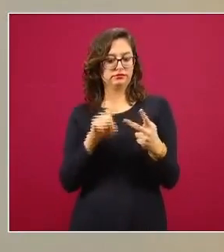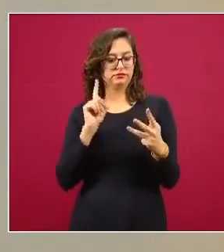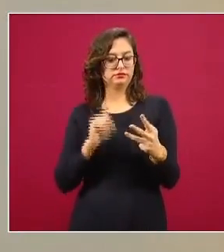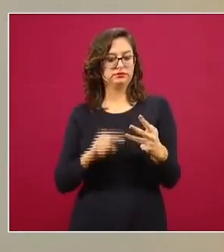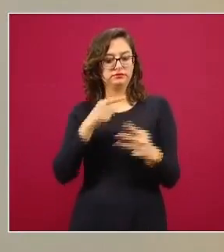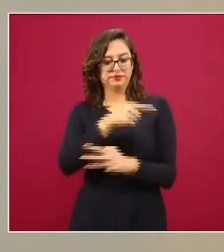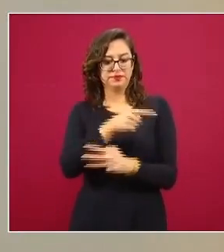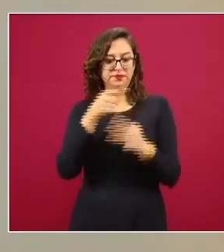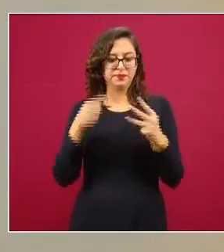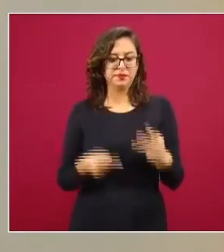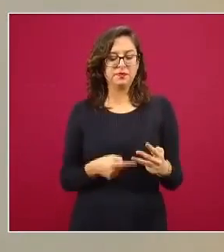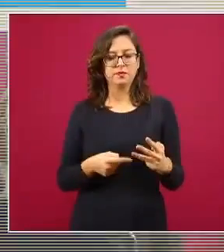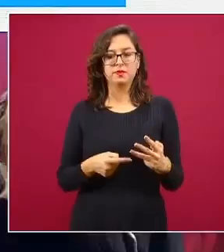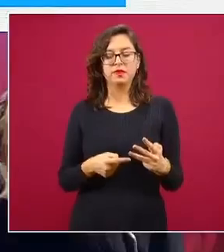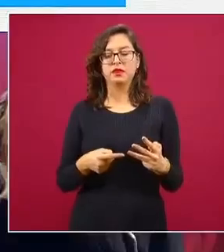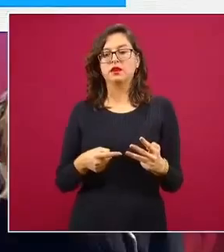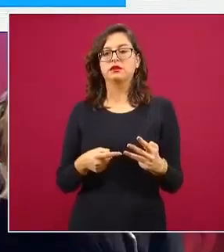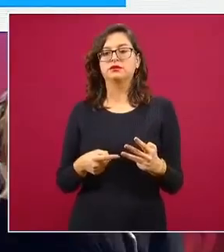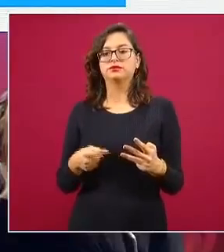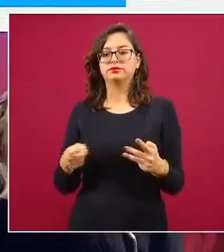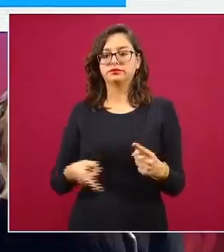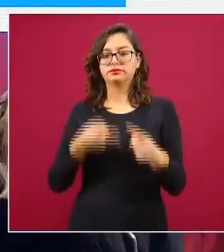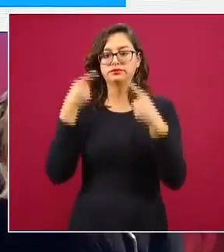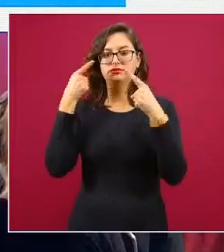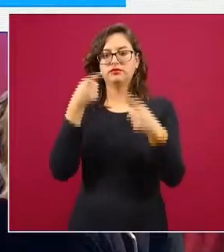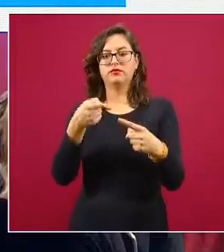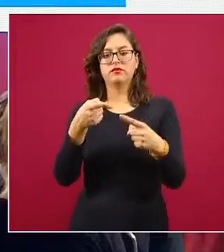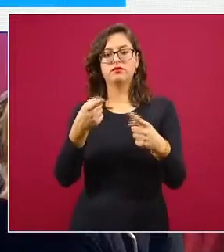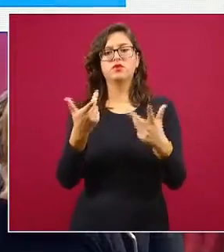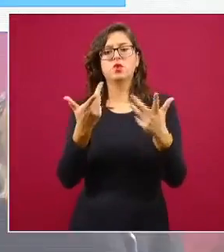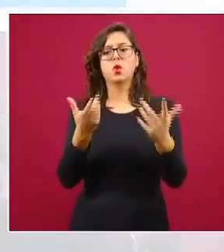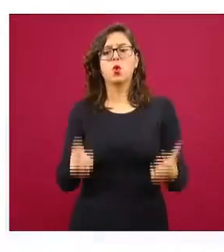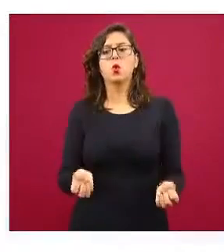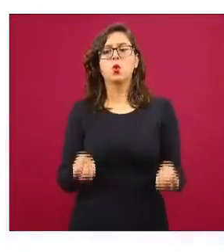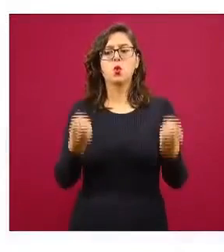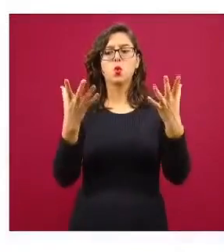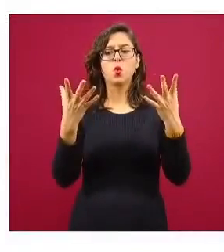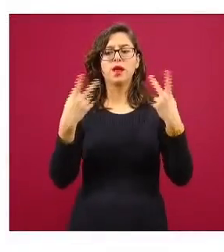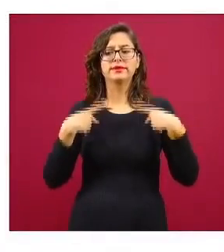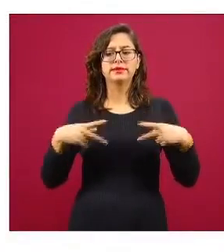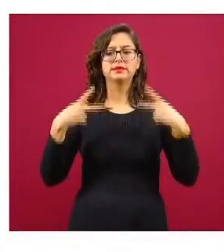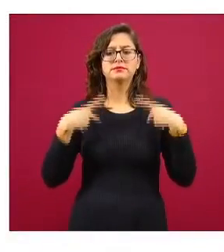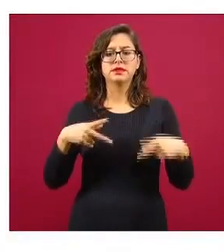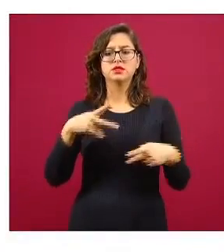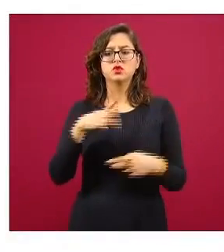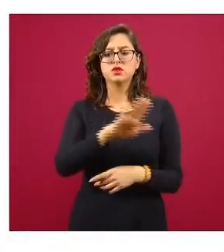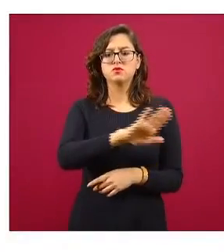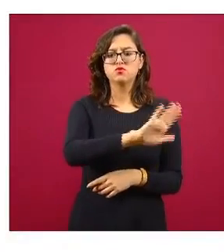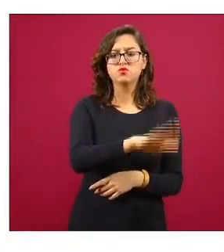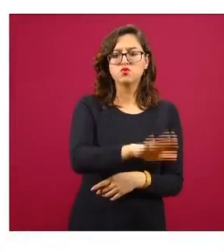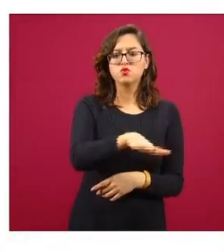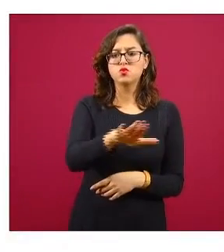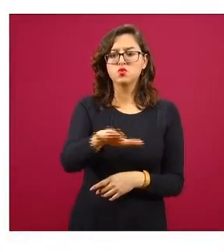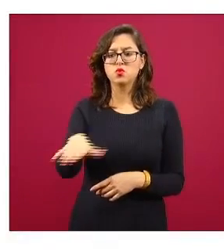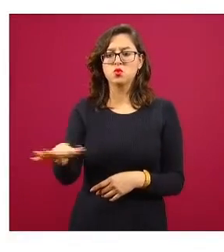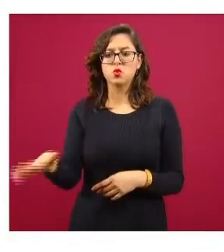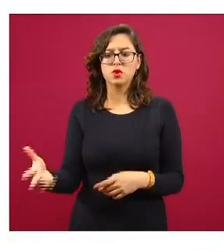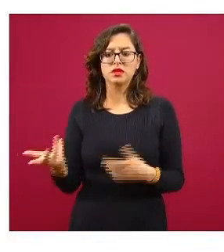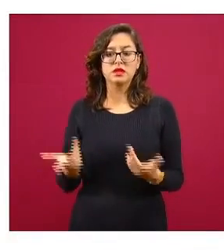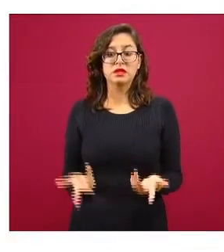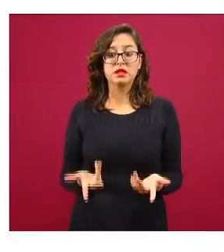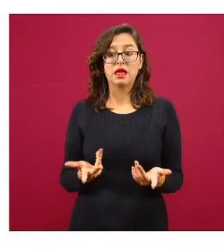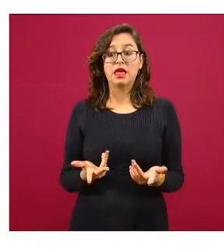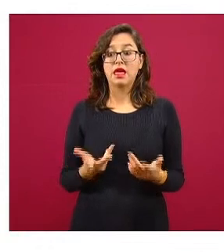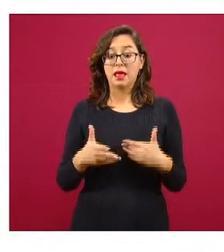el título mismo de la herramienta, estimar el exceso de mortalidad por todas las